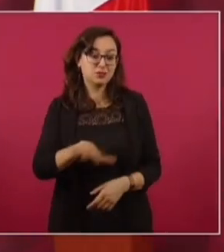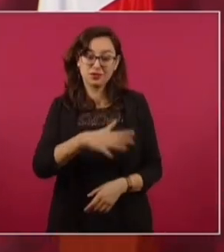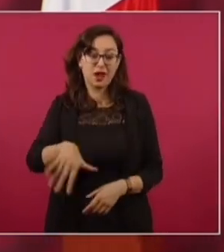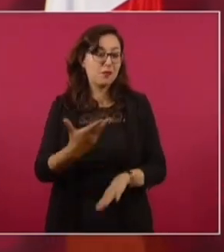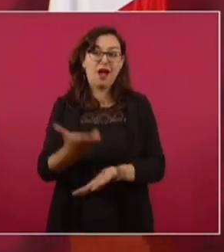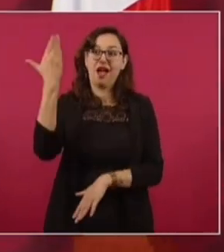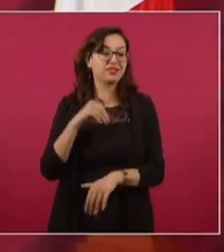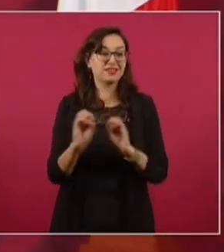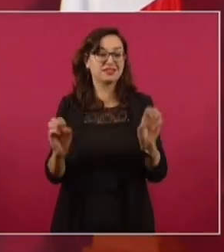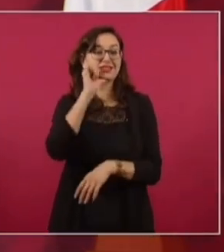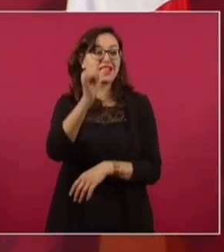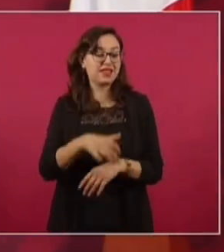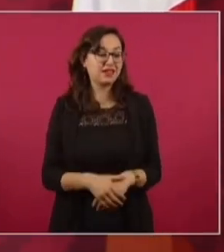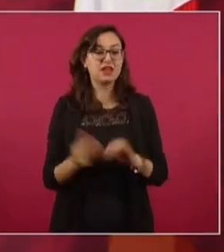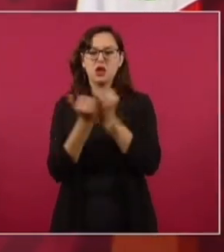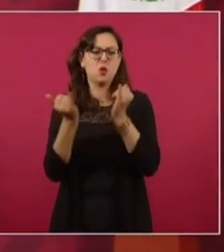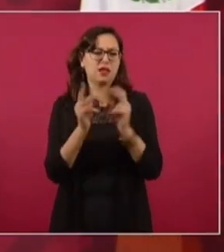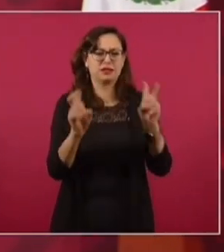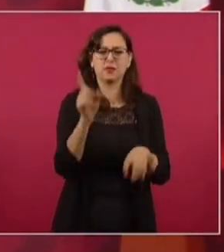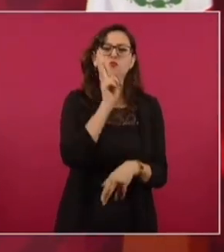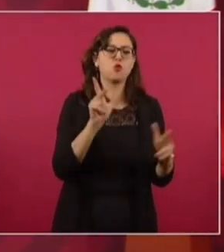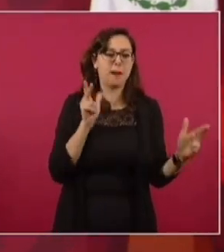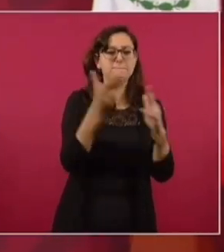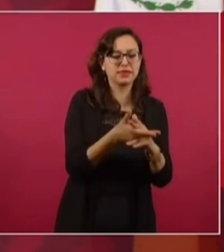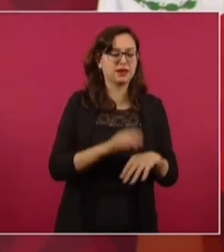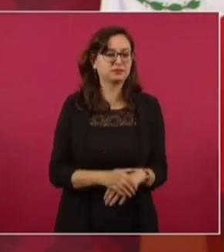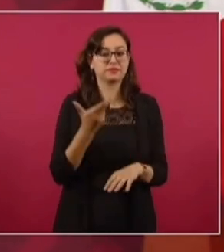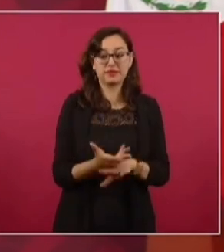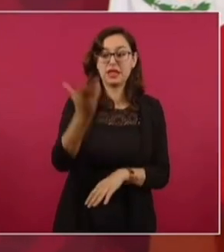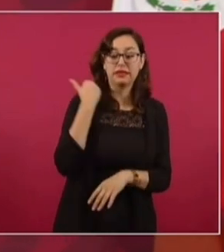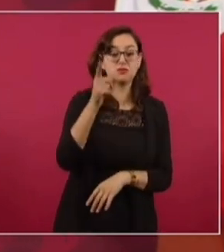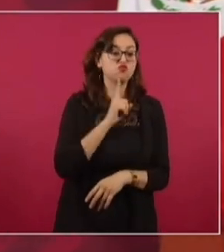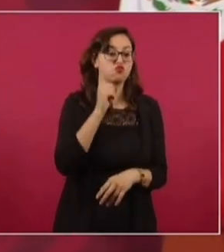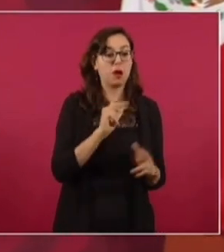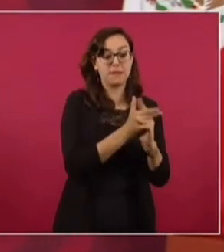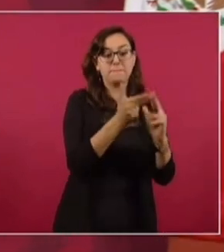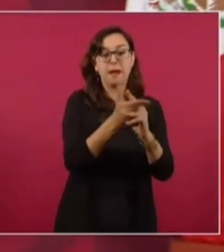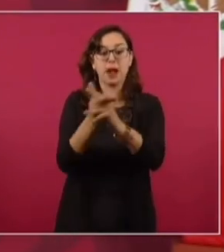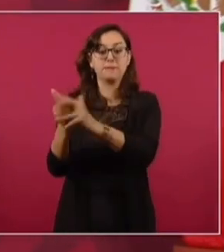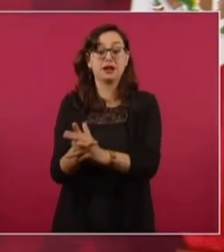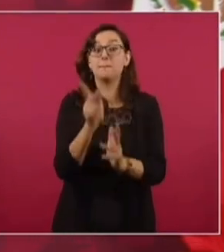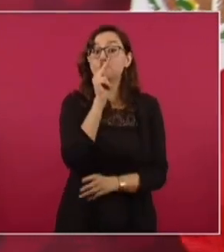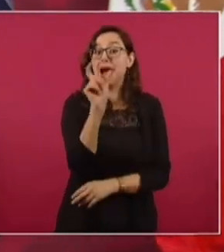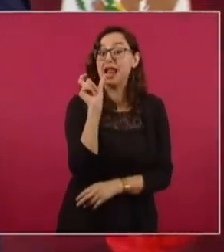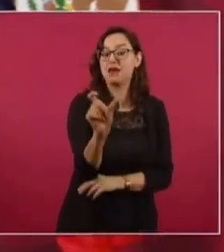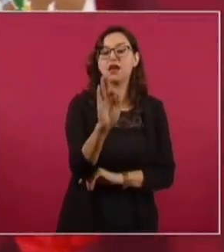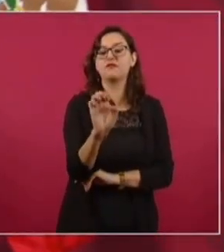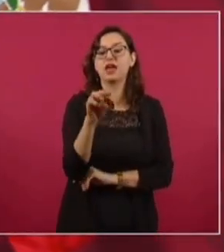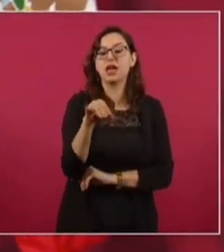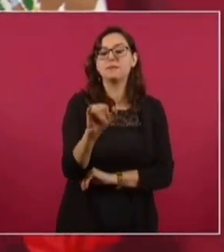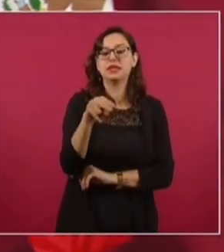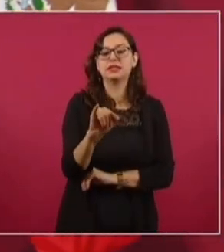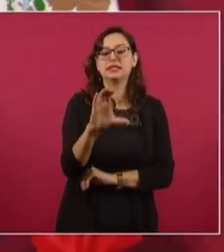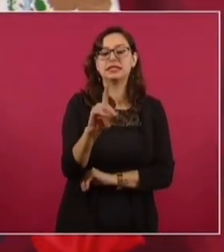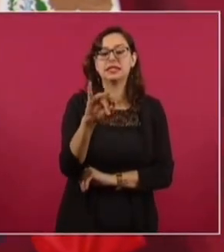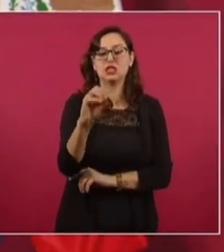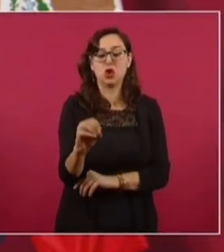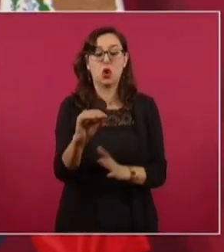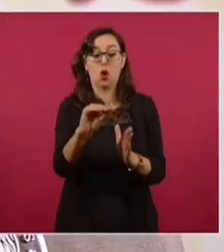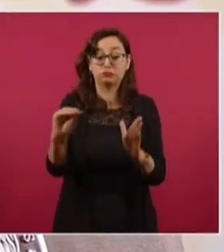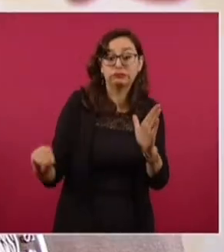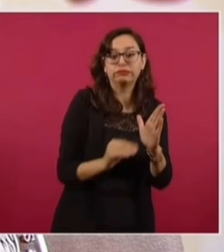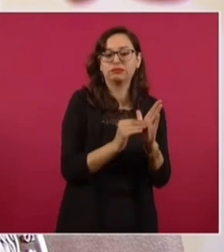Es algo parecido al feminicidio. Que antes no se consideraba como un delito